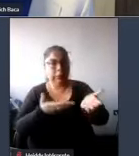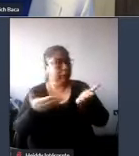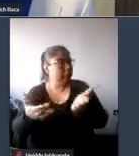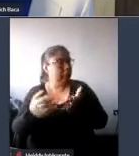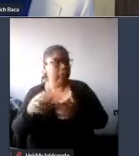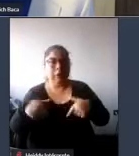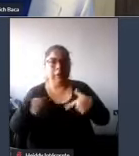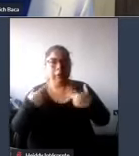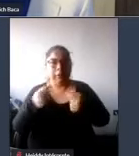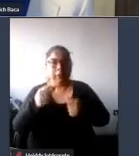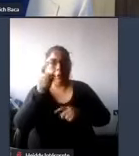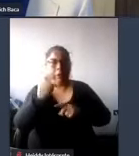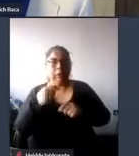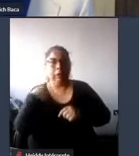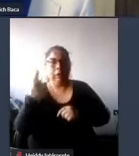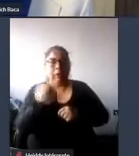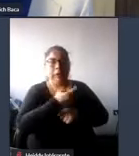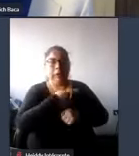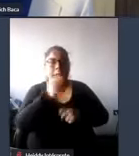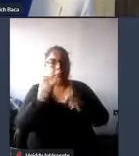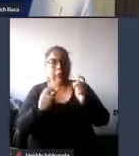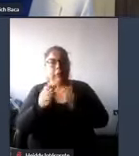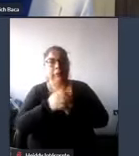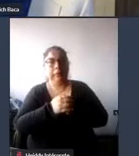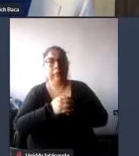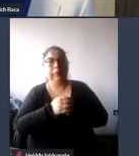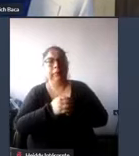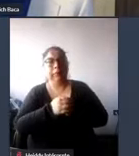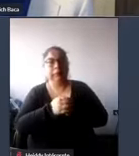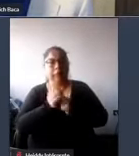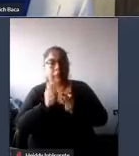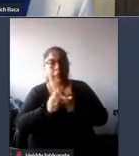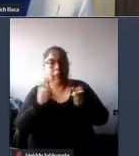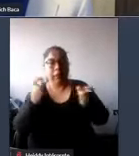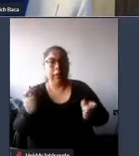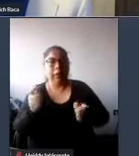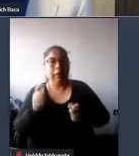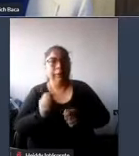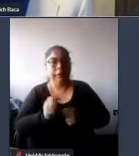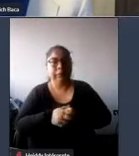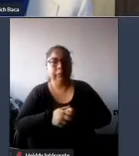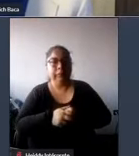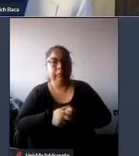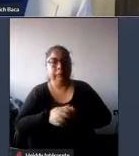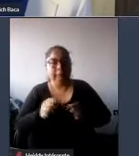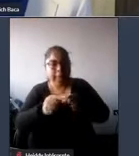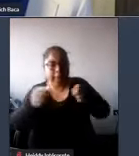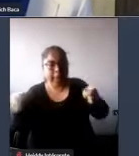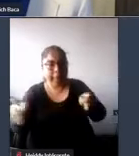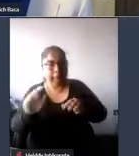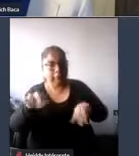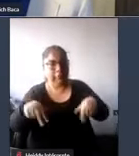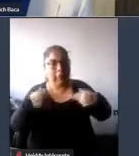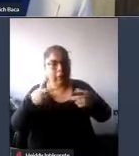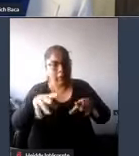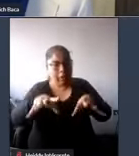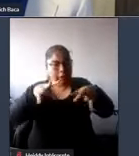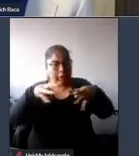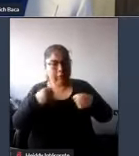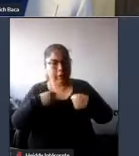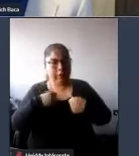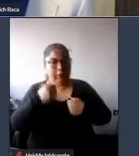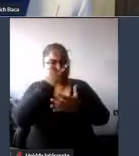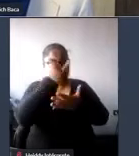todas las personas en la mayor medida posible sin necesidad de adaptación ni